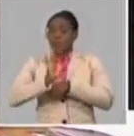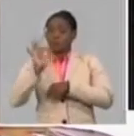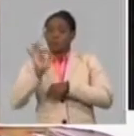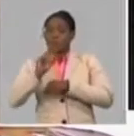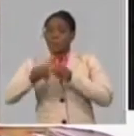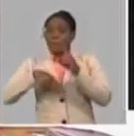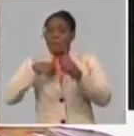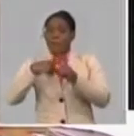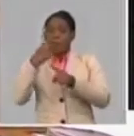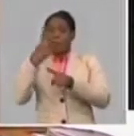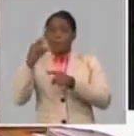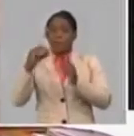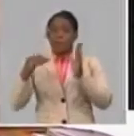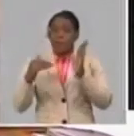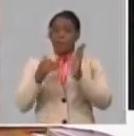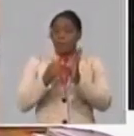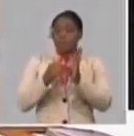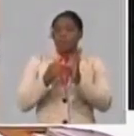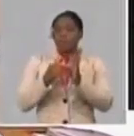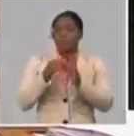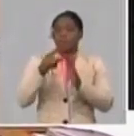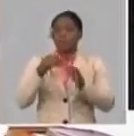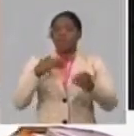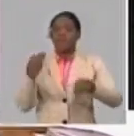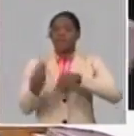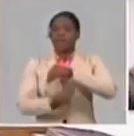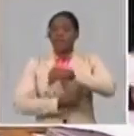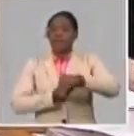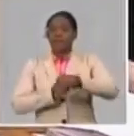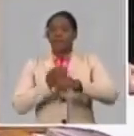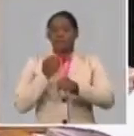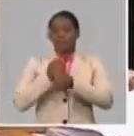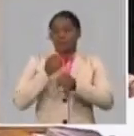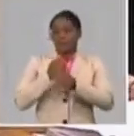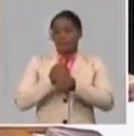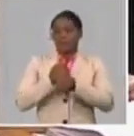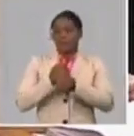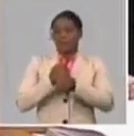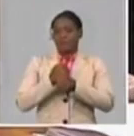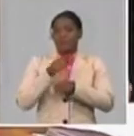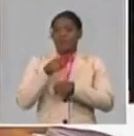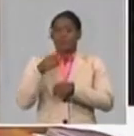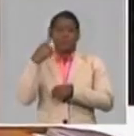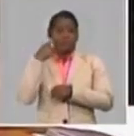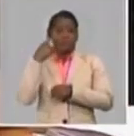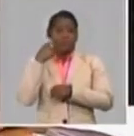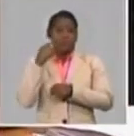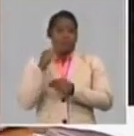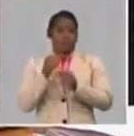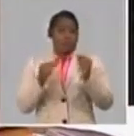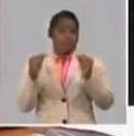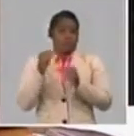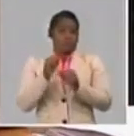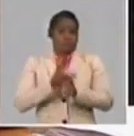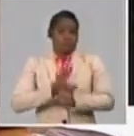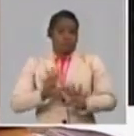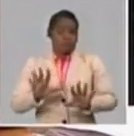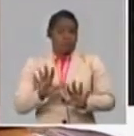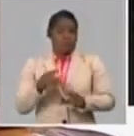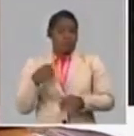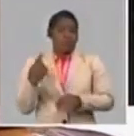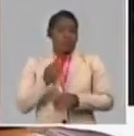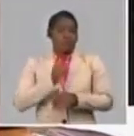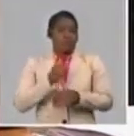20 mil 193 en un cambio de labor. Significativo yo creo que debemos destacar también